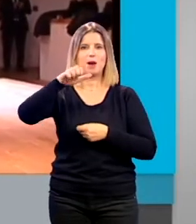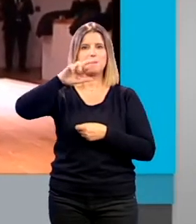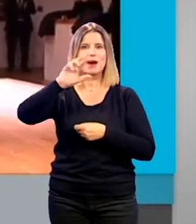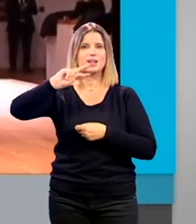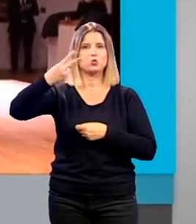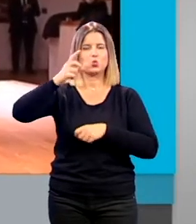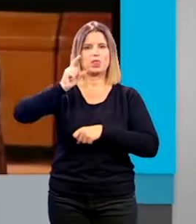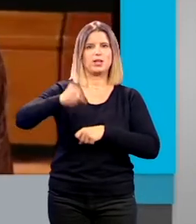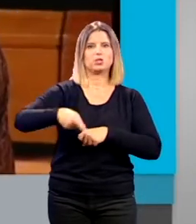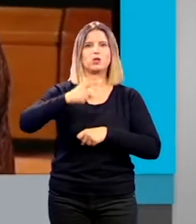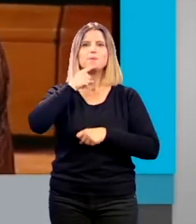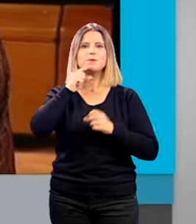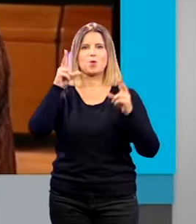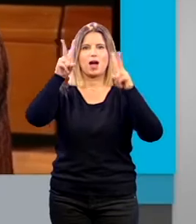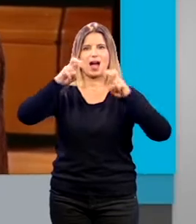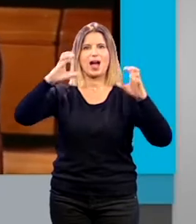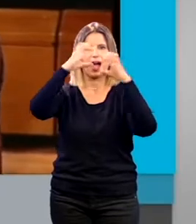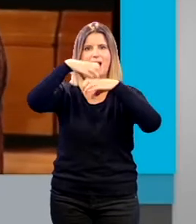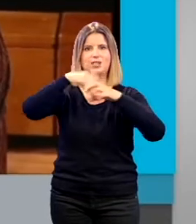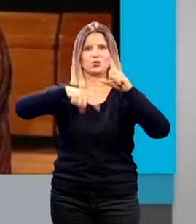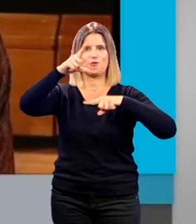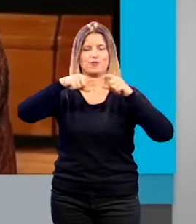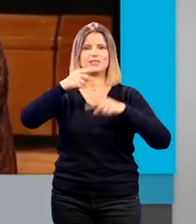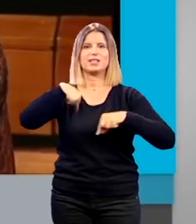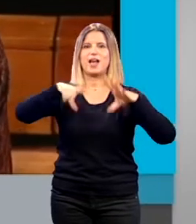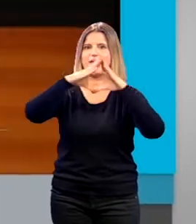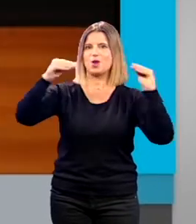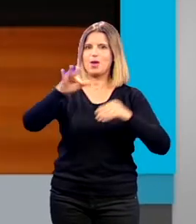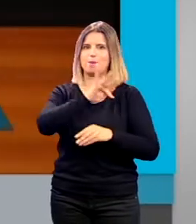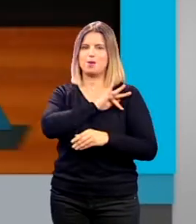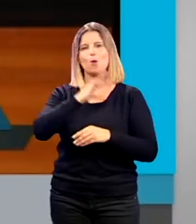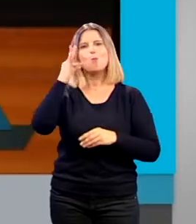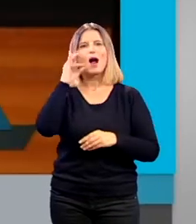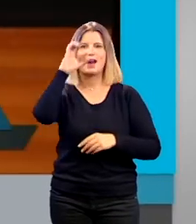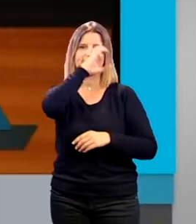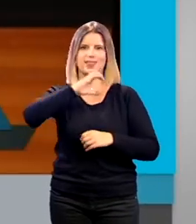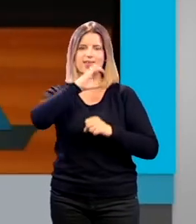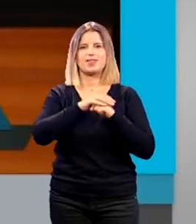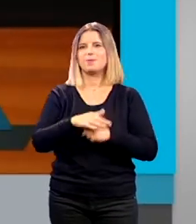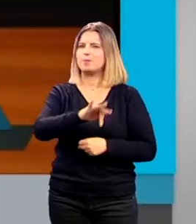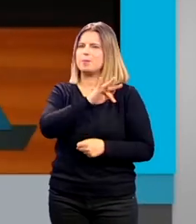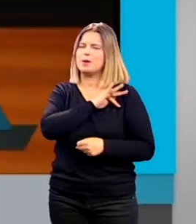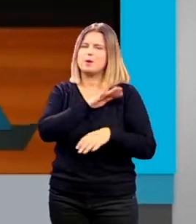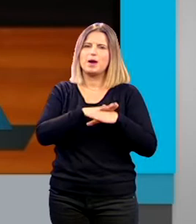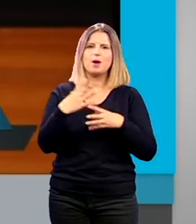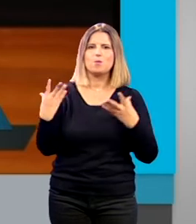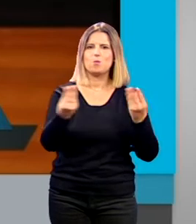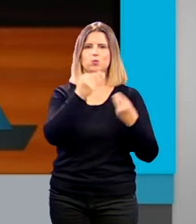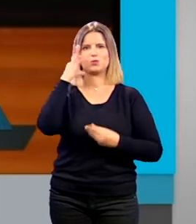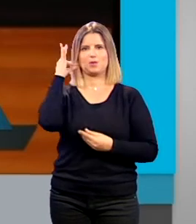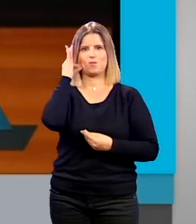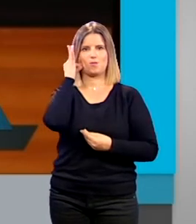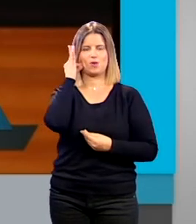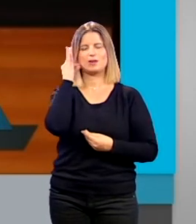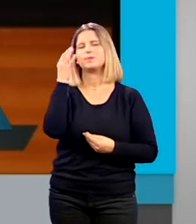científica del Instituto de Astrofísica de Andalucía con el premio Mujeres en la Ciencia que es un premio para muchas mujeres para